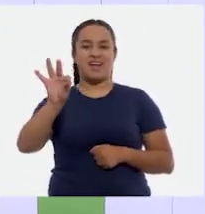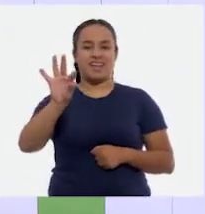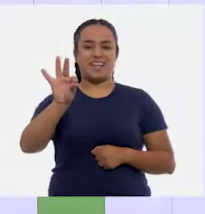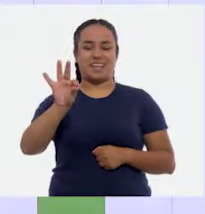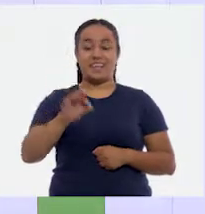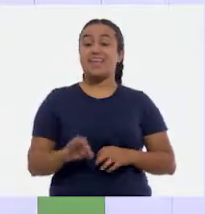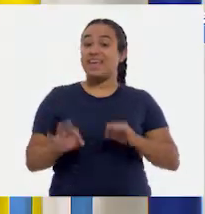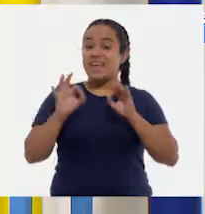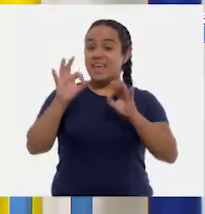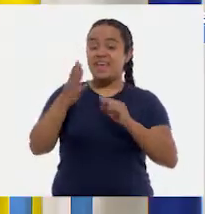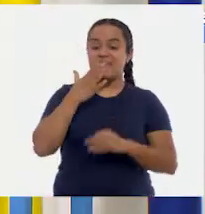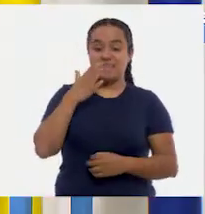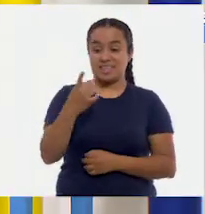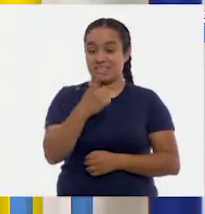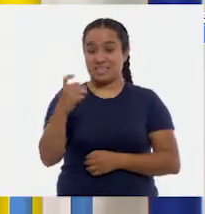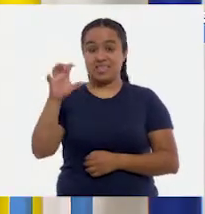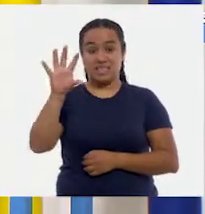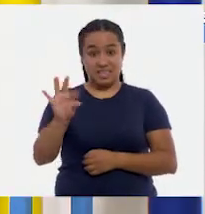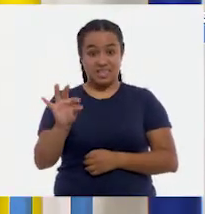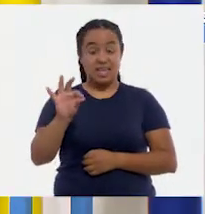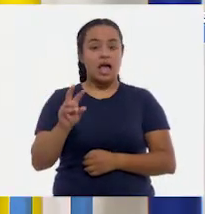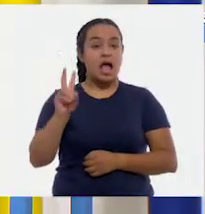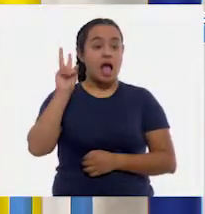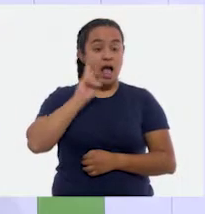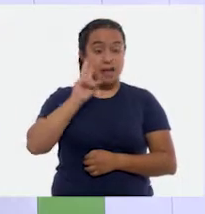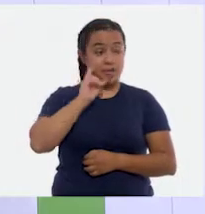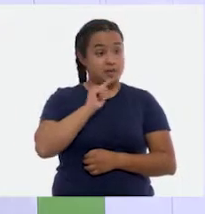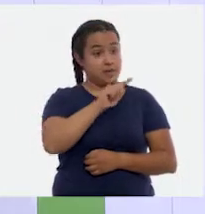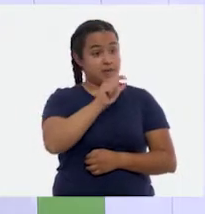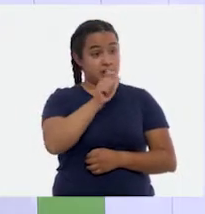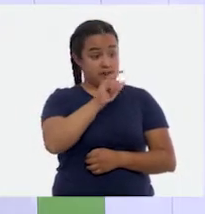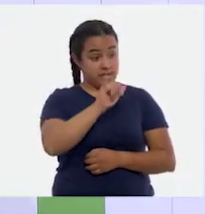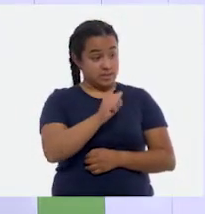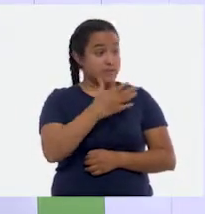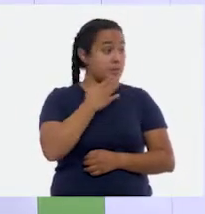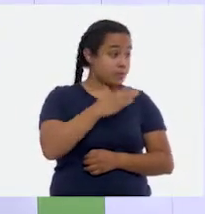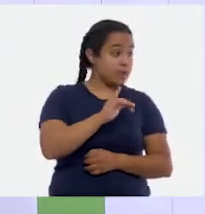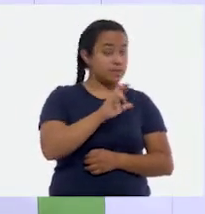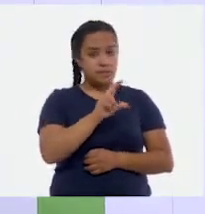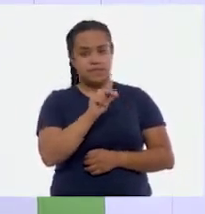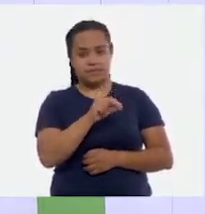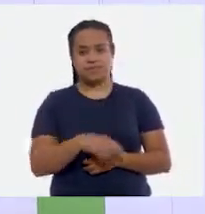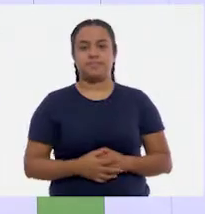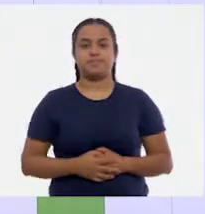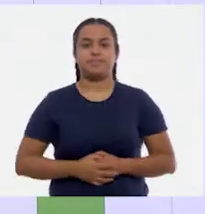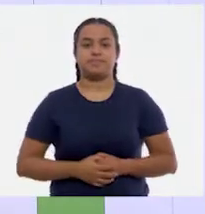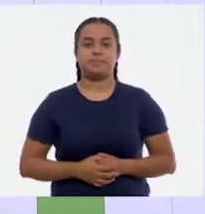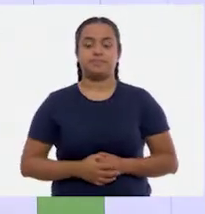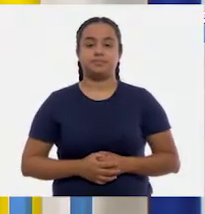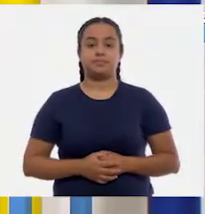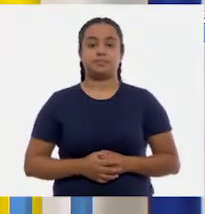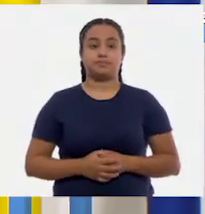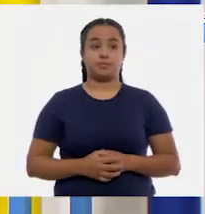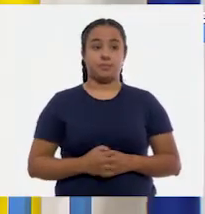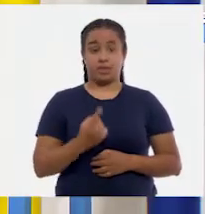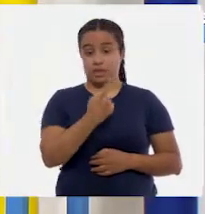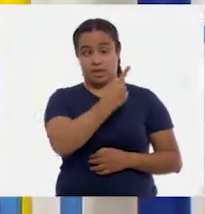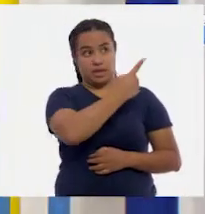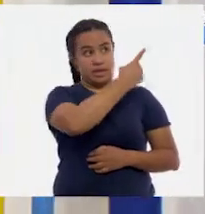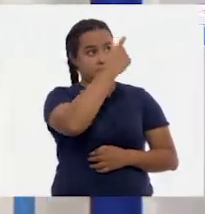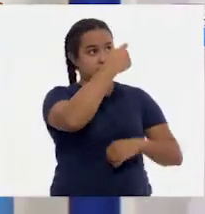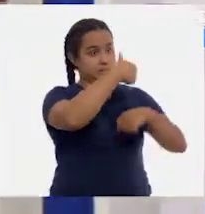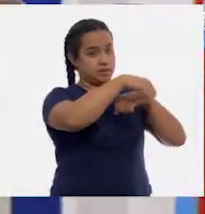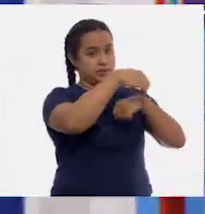cuarenta. Muy bien, ciento cuarenta. Vamos a ver si lo que hizo Ale es correcto. Tenemos el número cien en el